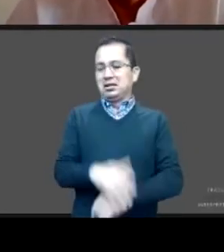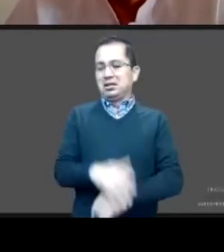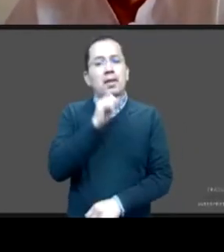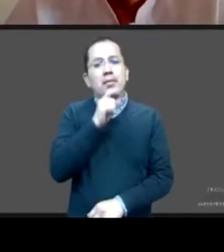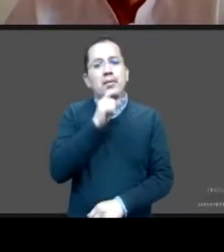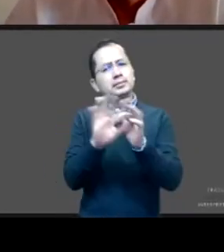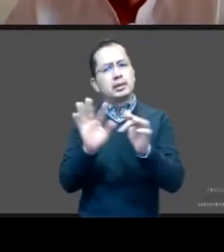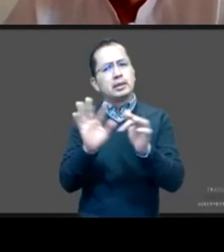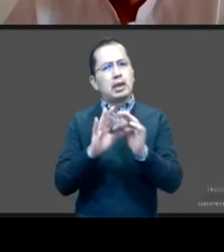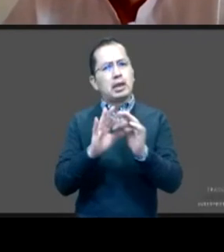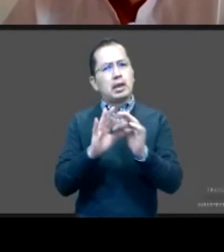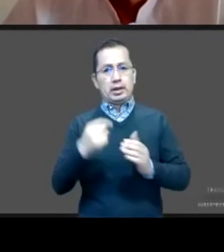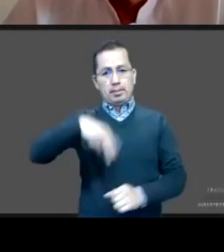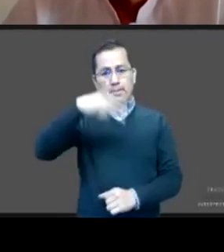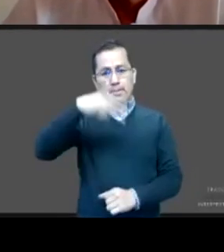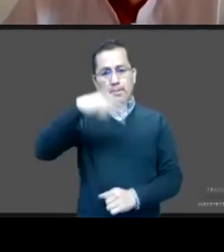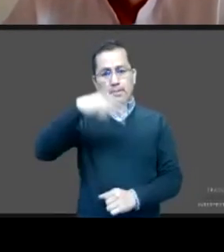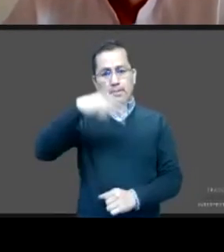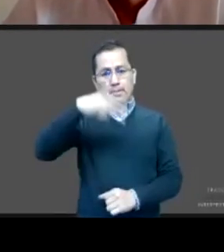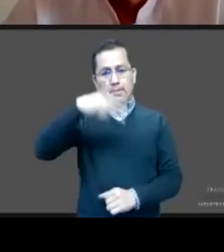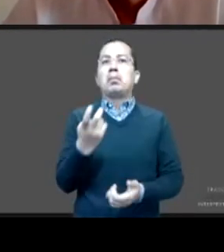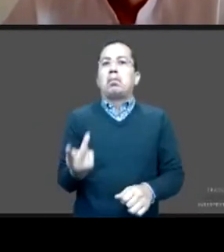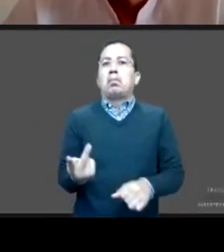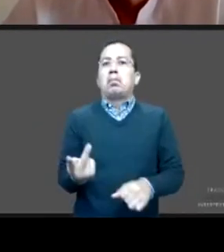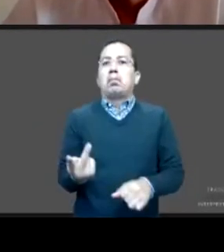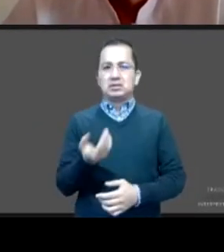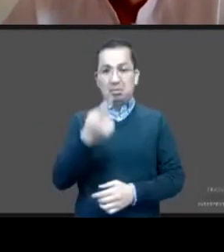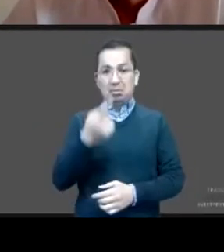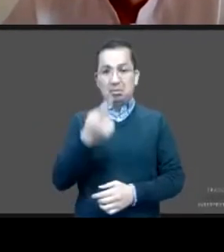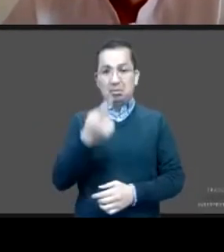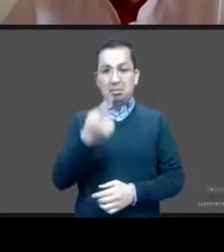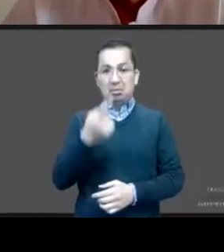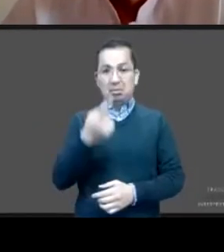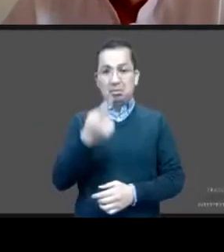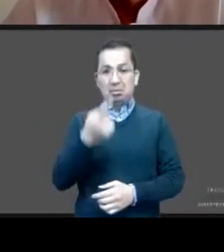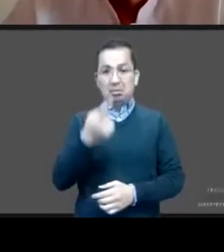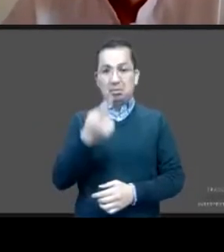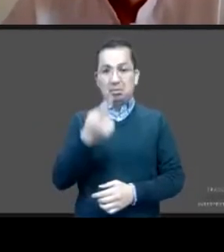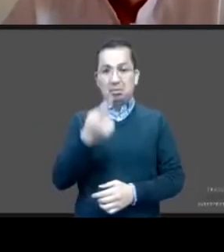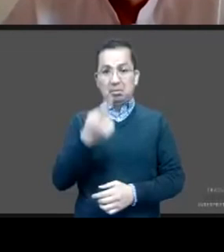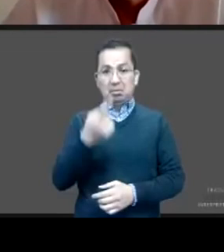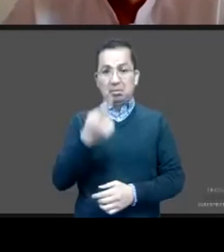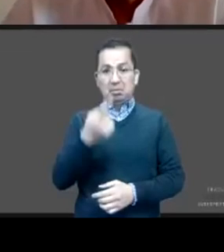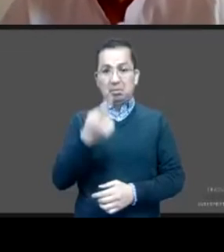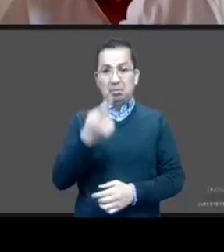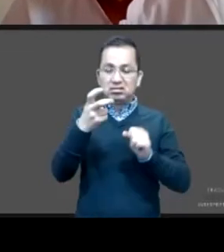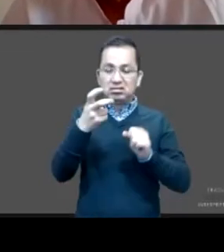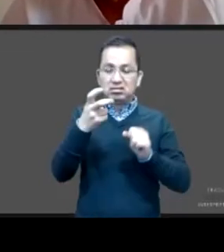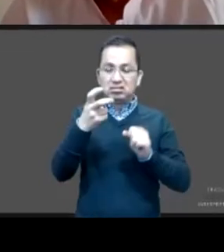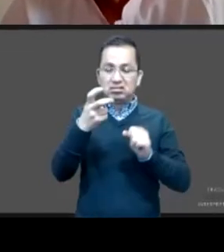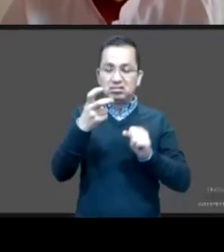embarazo en adolescentes y niñas es un tema que tenemos que colocar también en el centro. Y ahí voy a pedir que nos